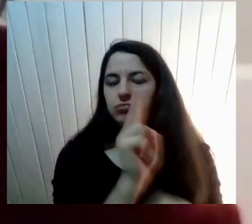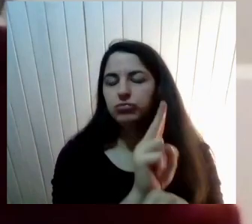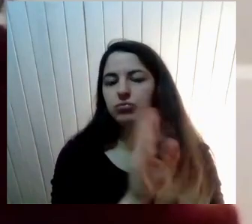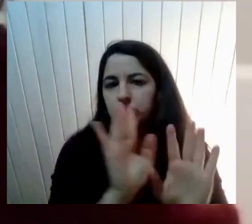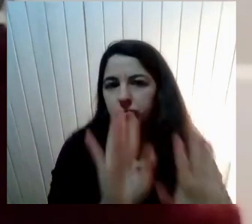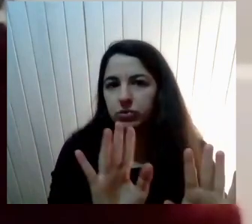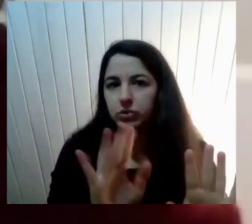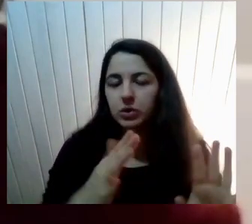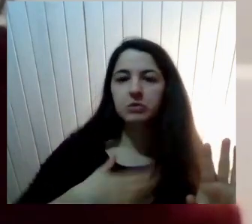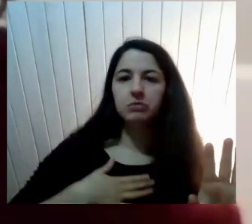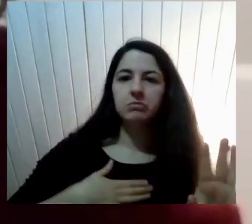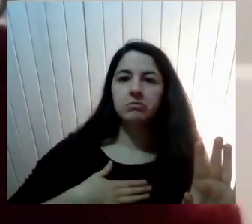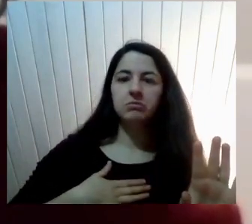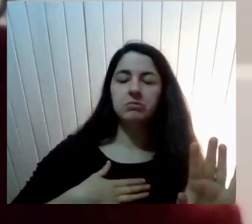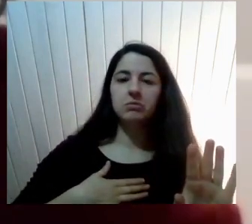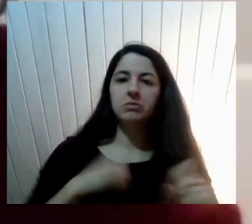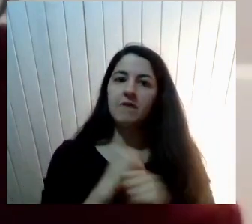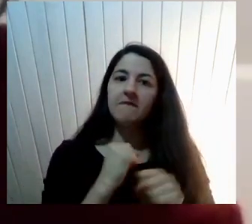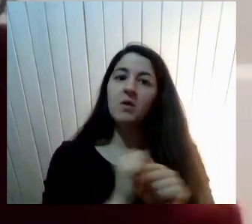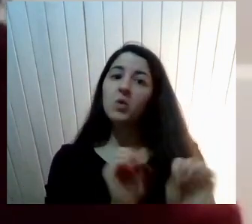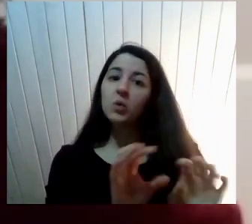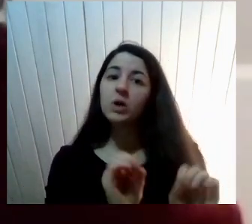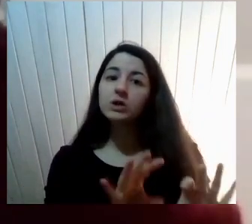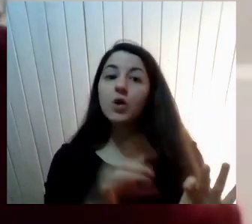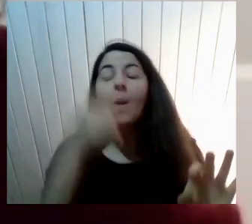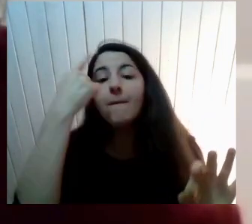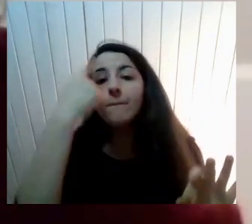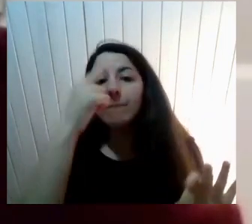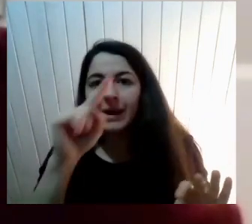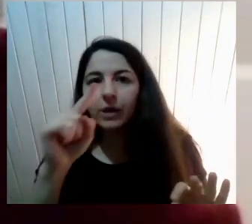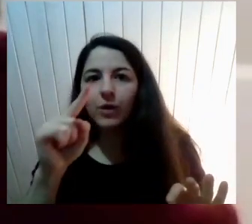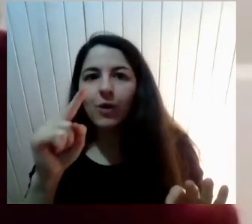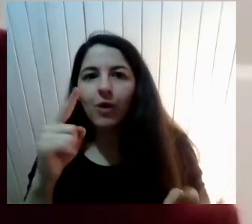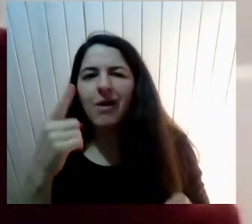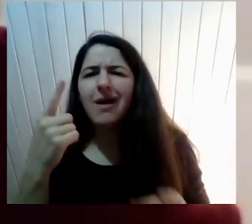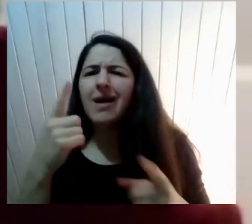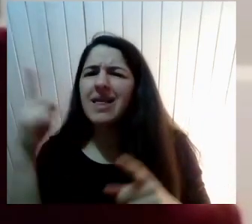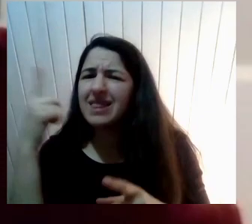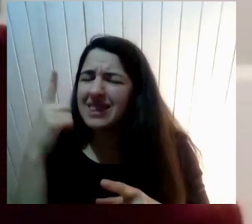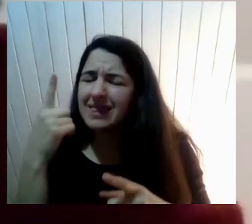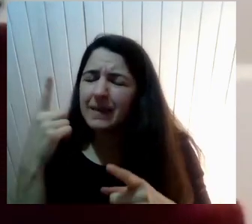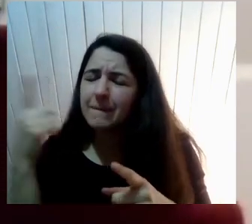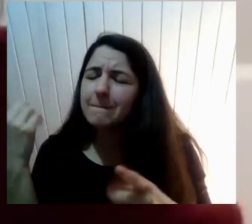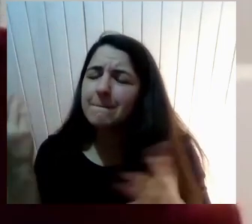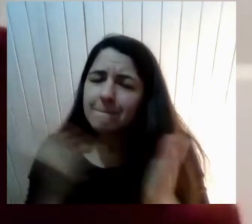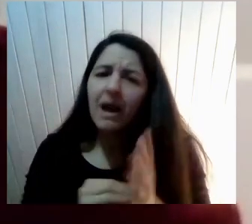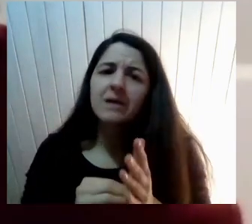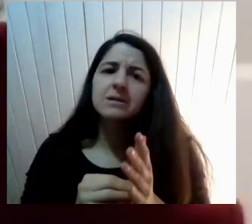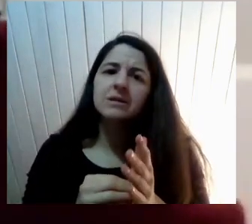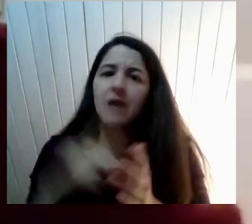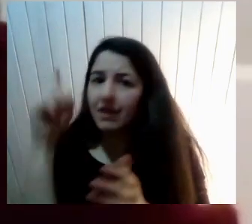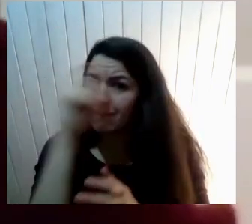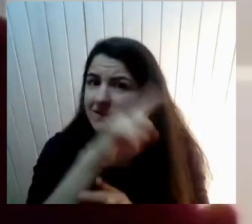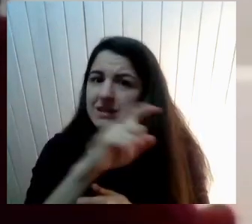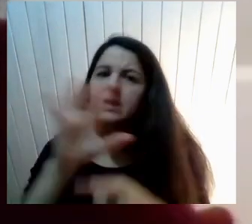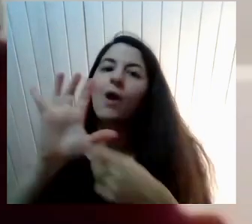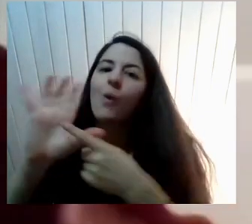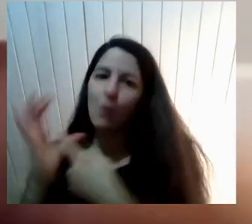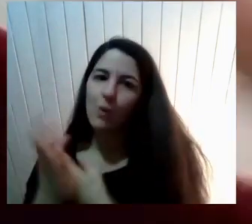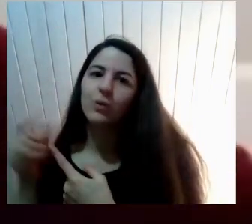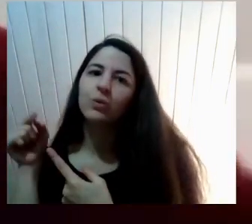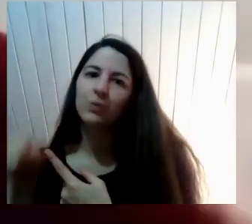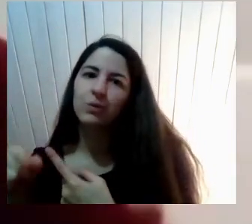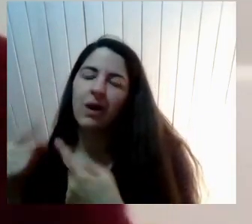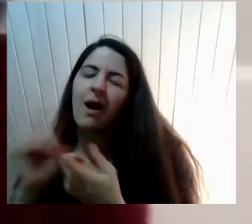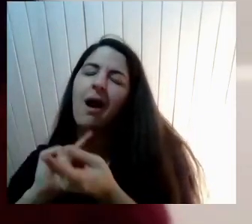educación Pero más difícil Que las prácticas Es romper la cultura O sea Esa cuestión Es Y estamos llenos De